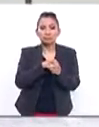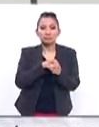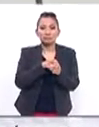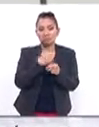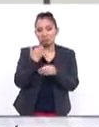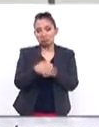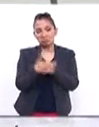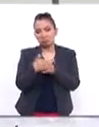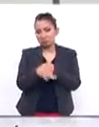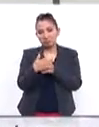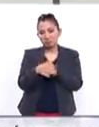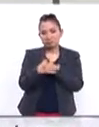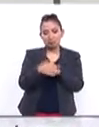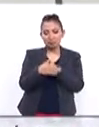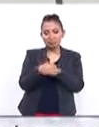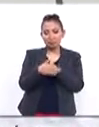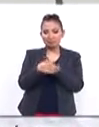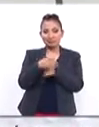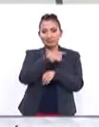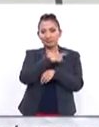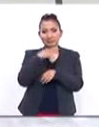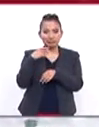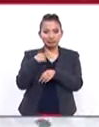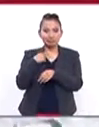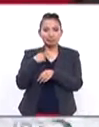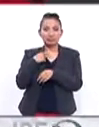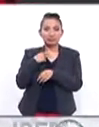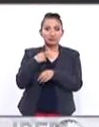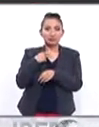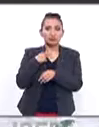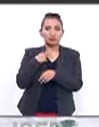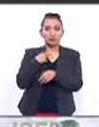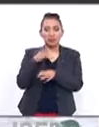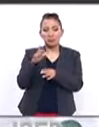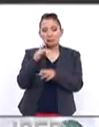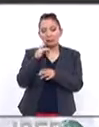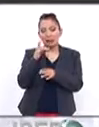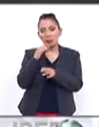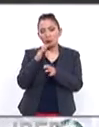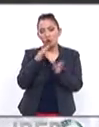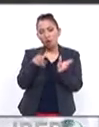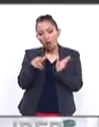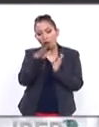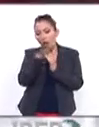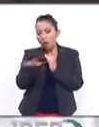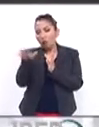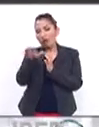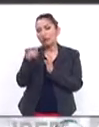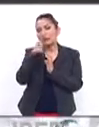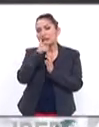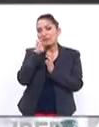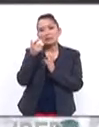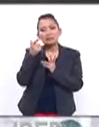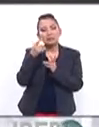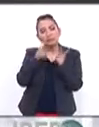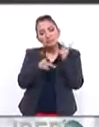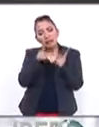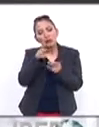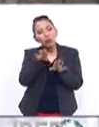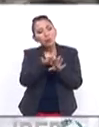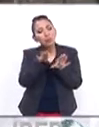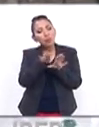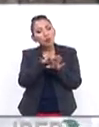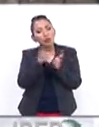por el momento, tiene que estar en la cancha de Londres para explicar cómo